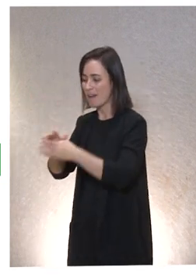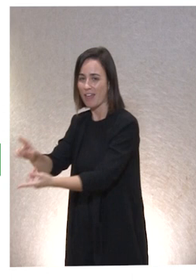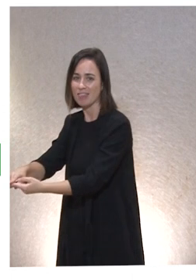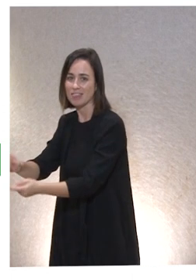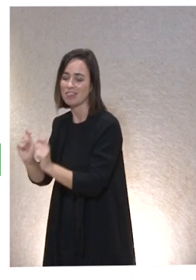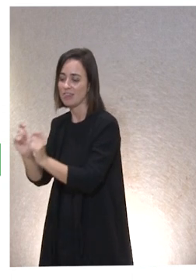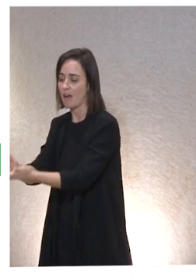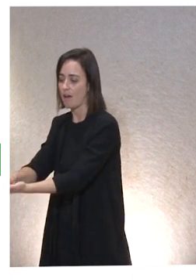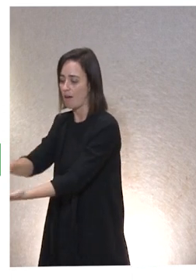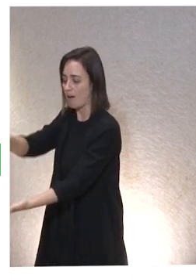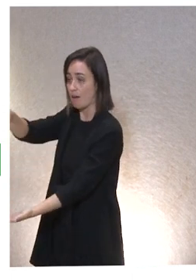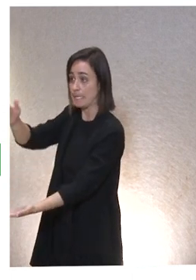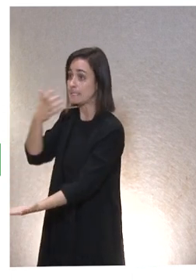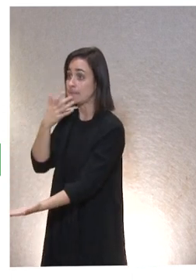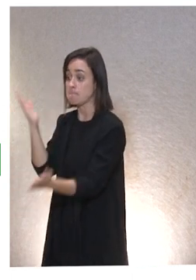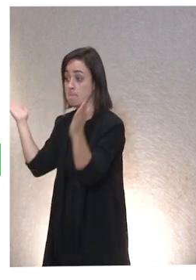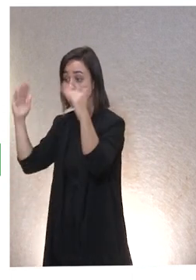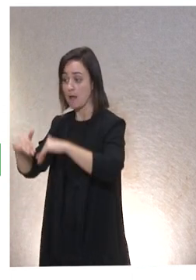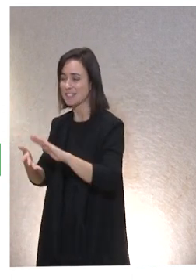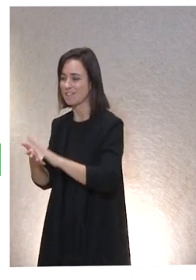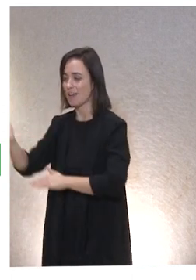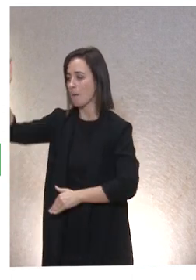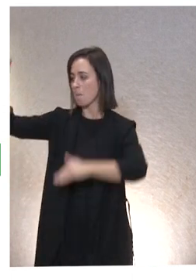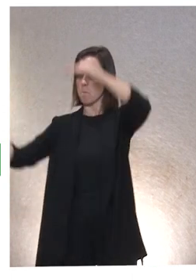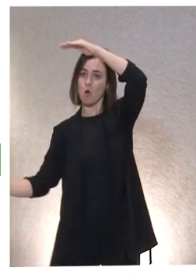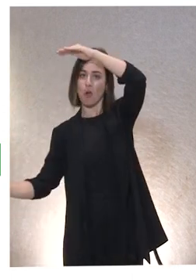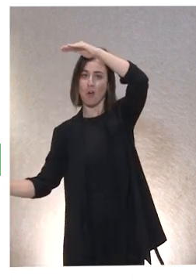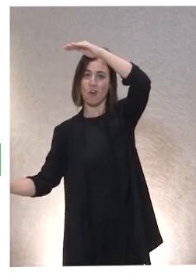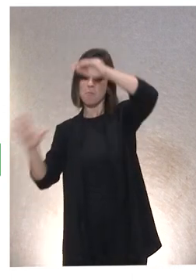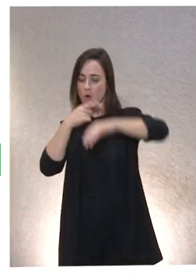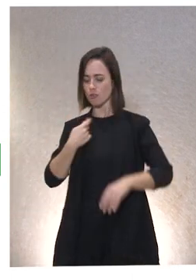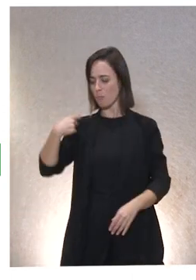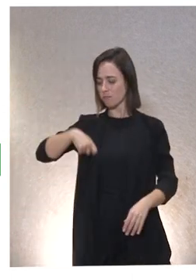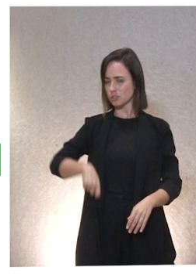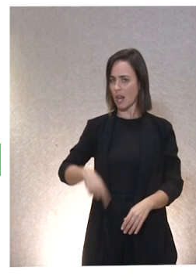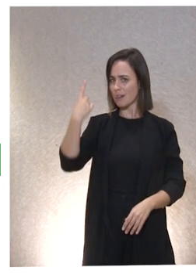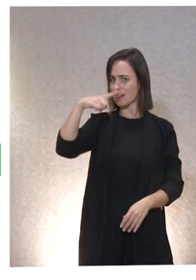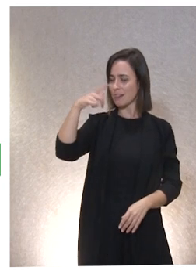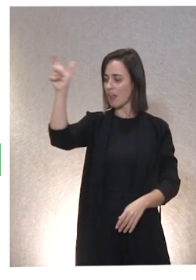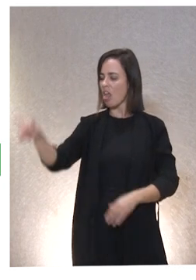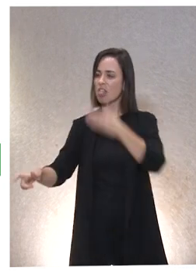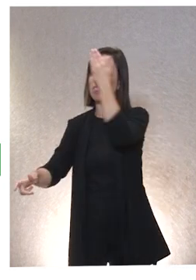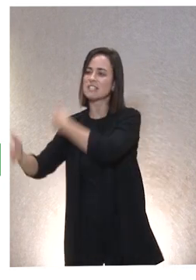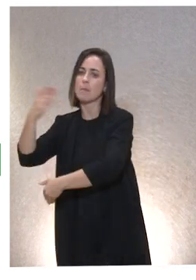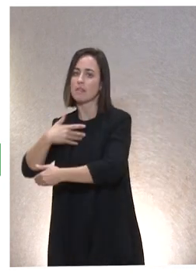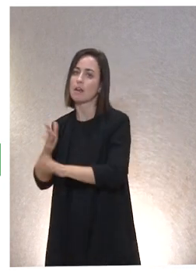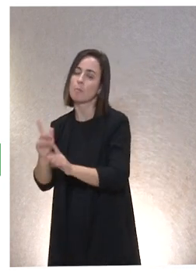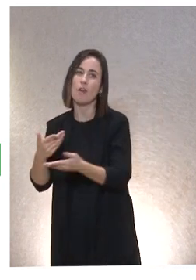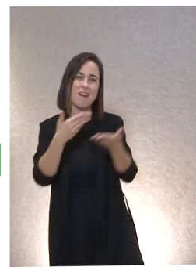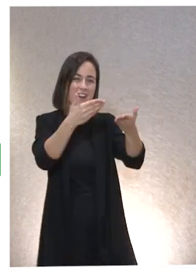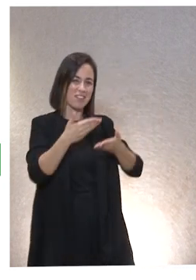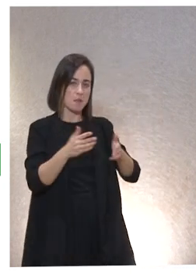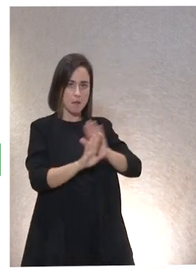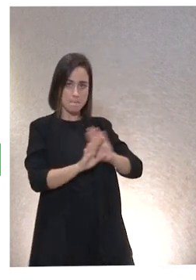digamos, hay una asimetría. El profesional es el que sabe, la persona con discapacidad es la que recibe. Pues cuando esa